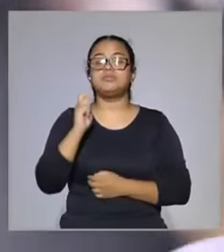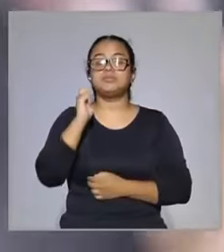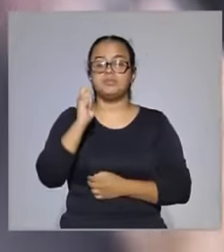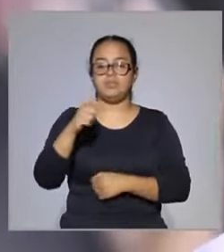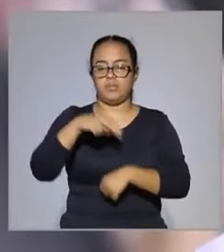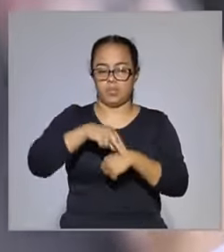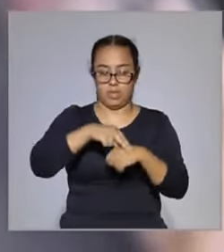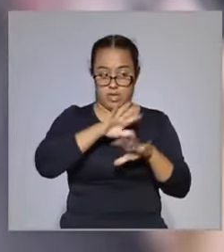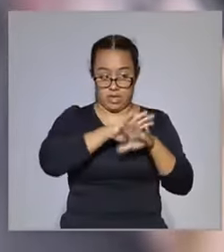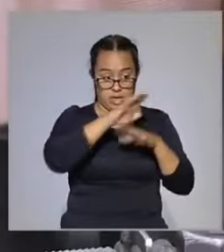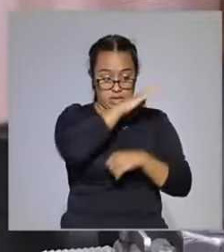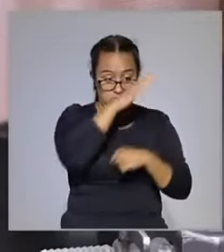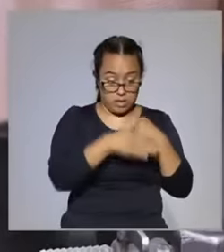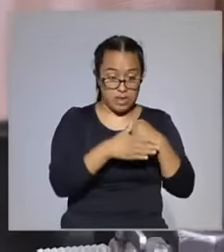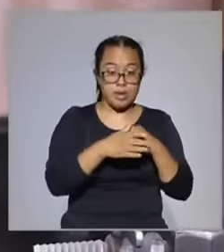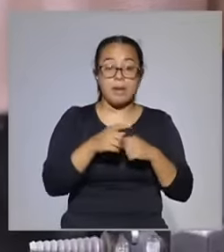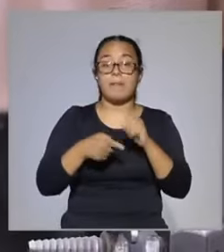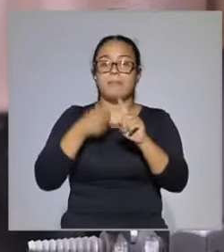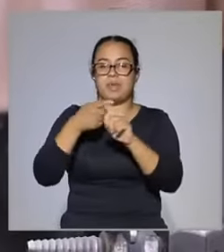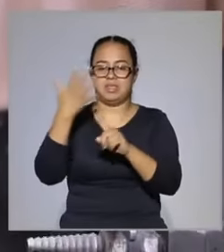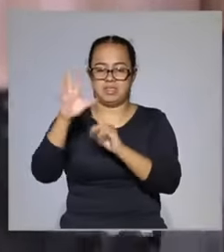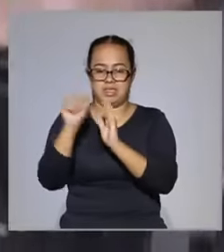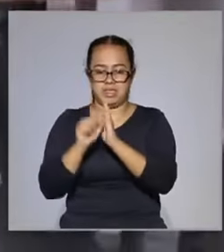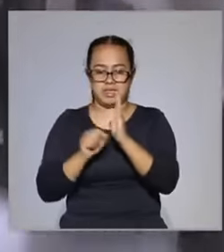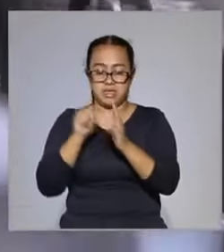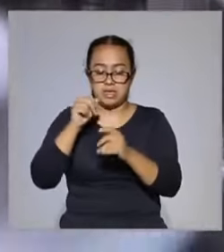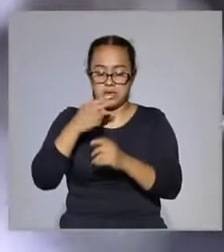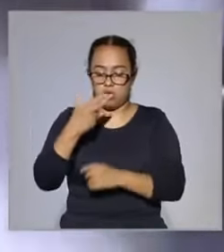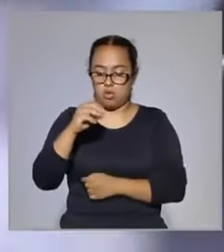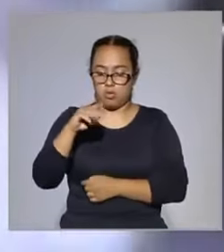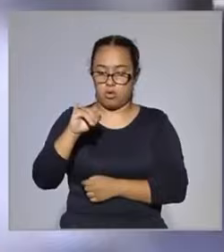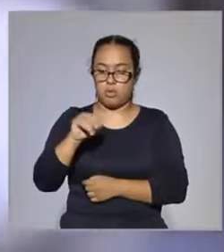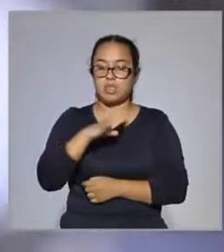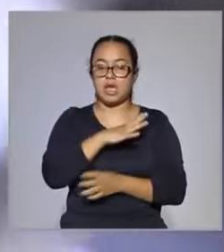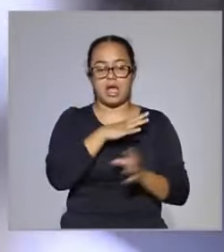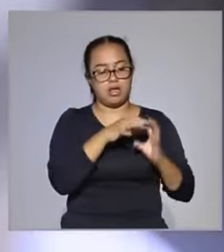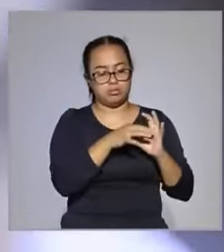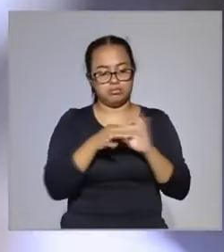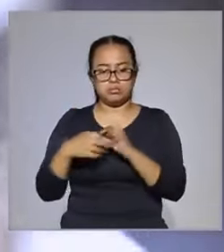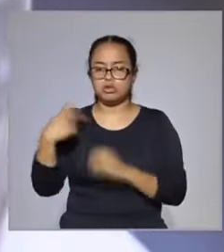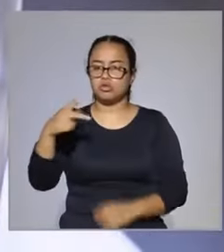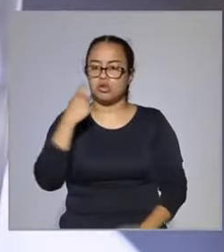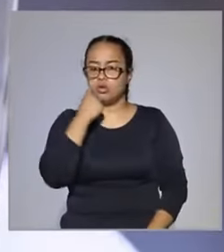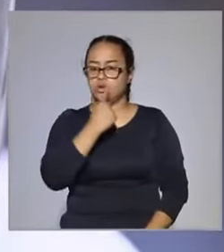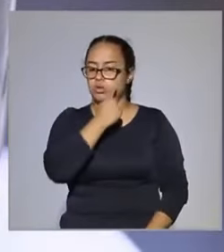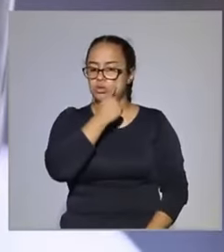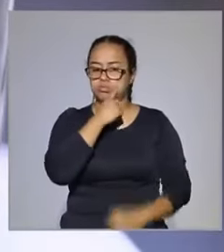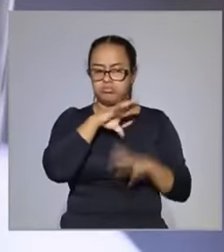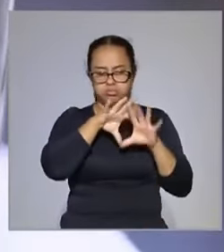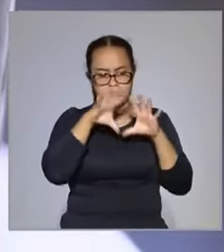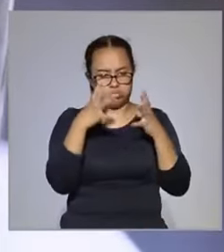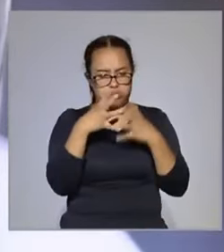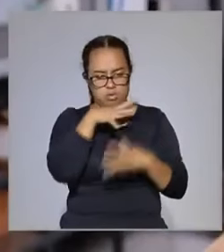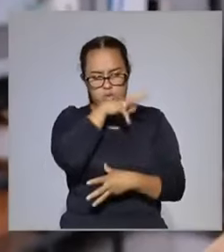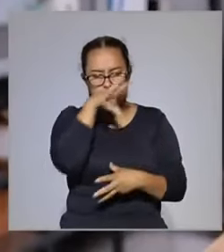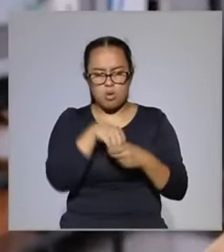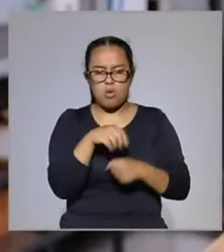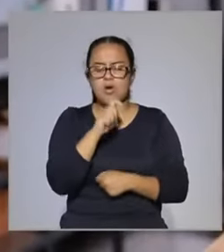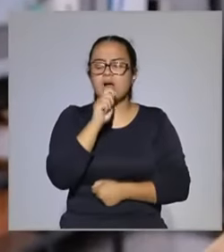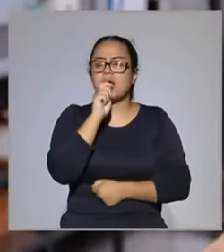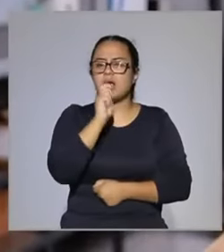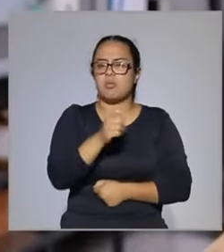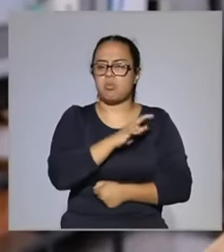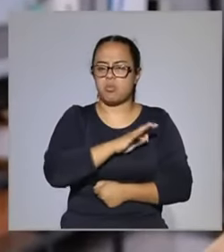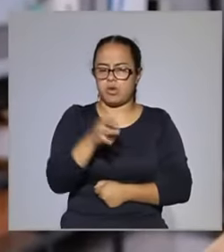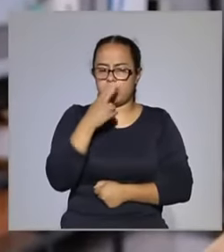el médico egresado tiene una visión más integral y puede tener una visión global de cómo va a poder